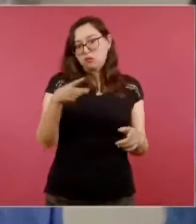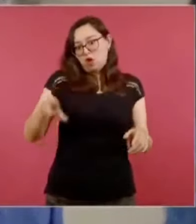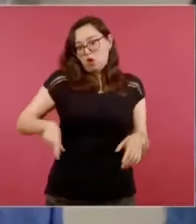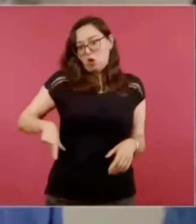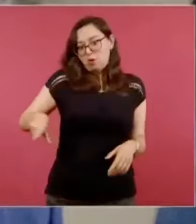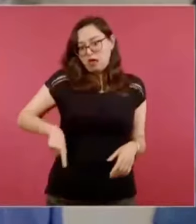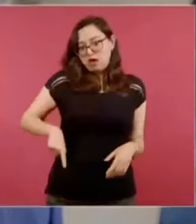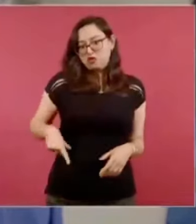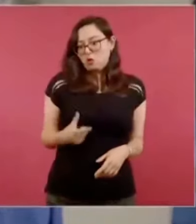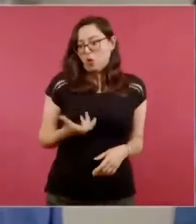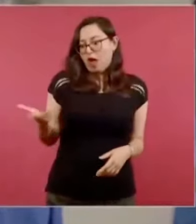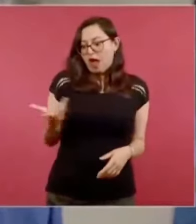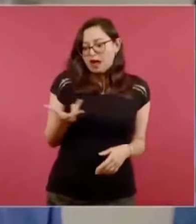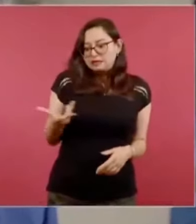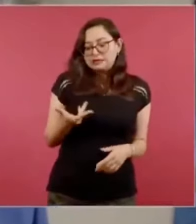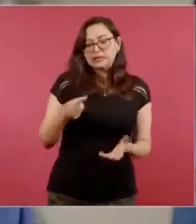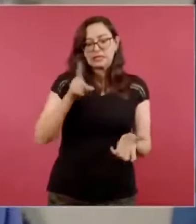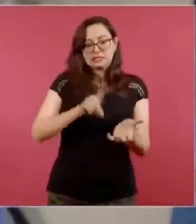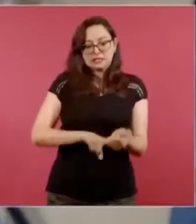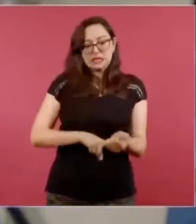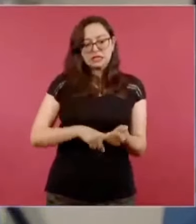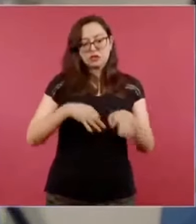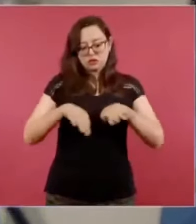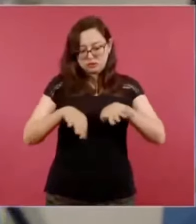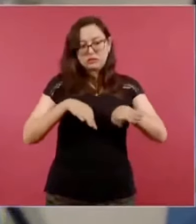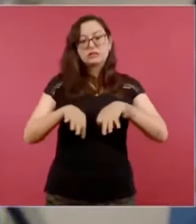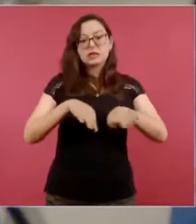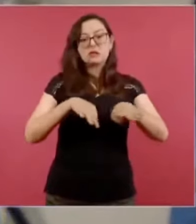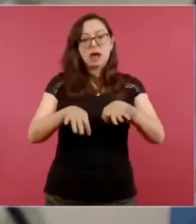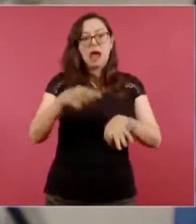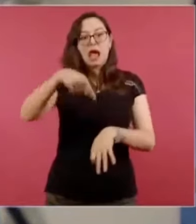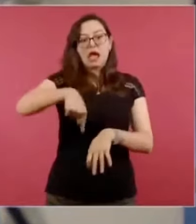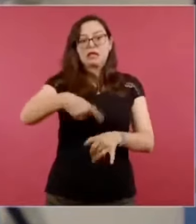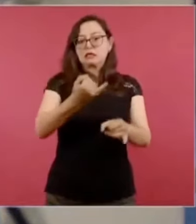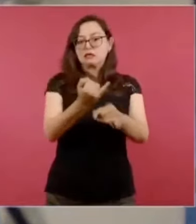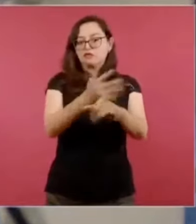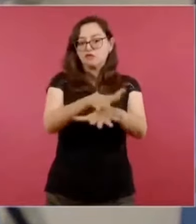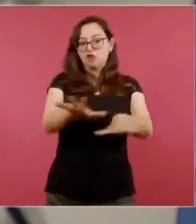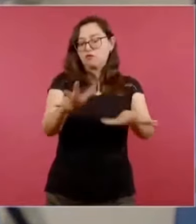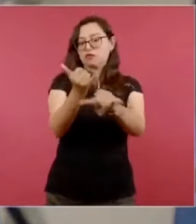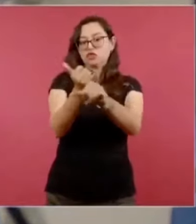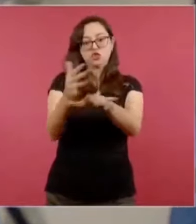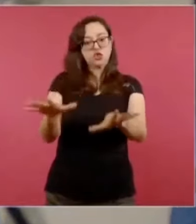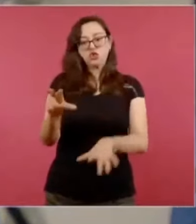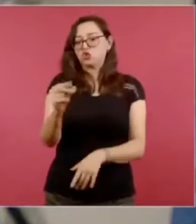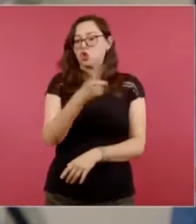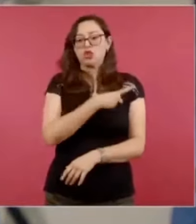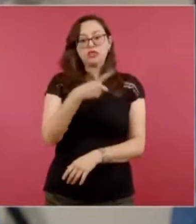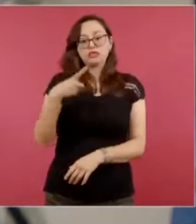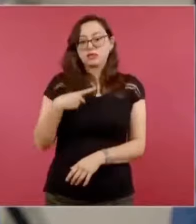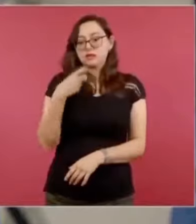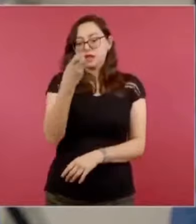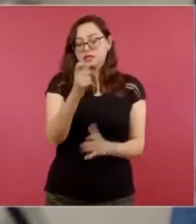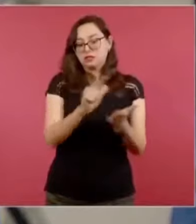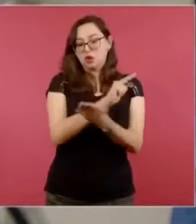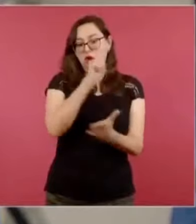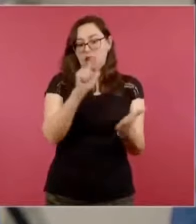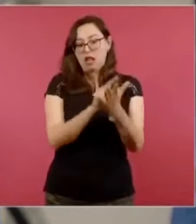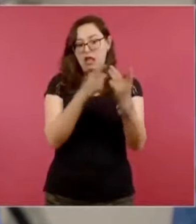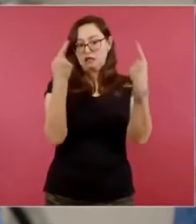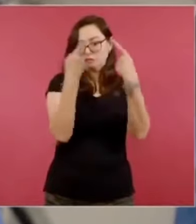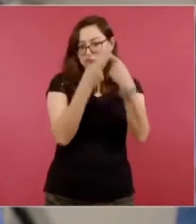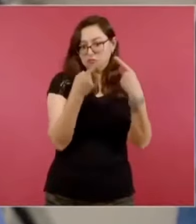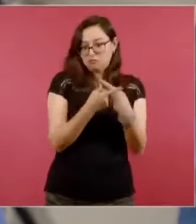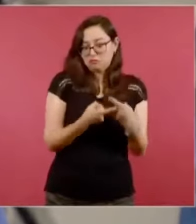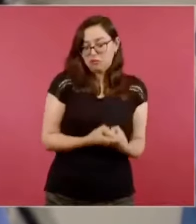tenido el gobierno, que tal vez sin intención que se ha informado, bueno, pues de alguna manera sí se ha violado los lineamientos. Y también el tema